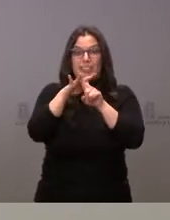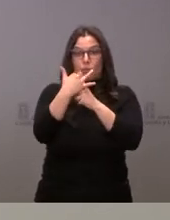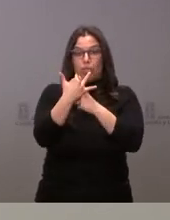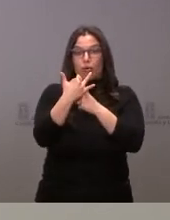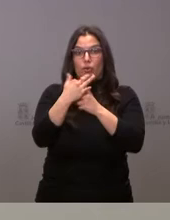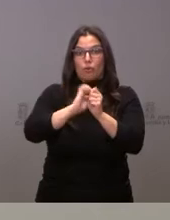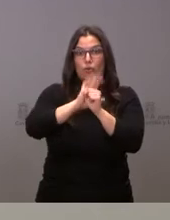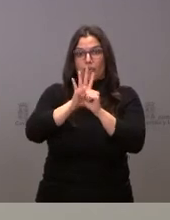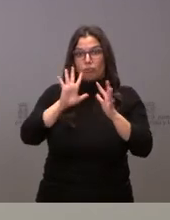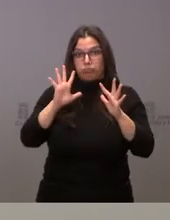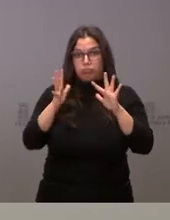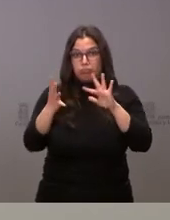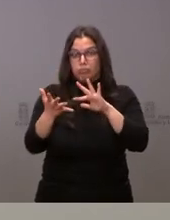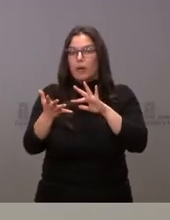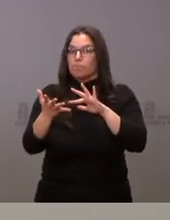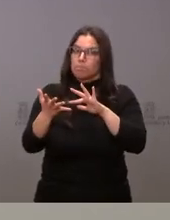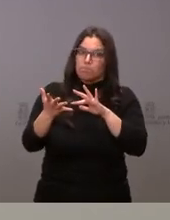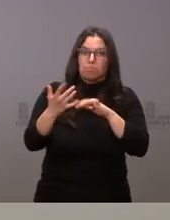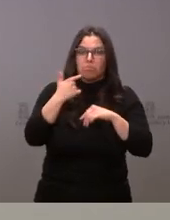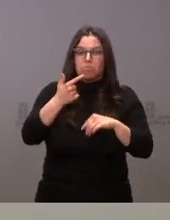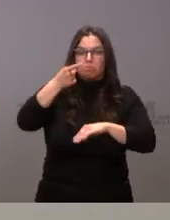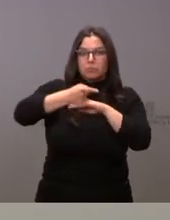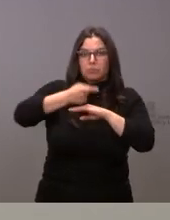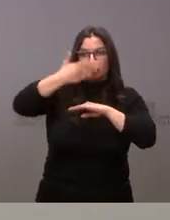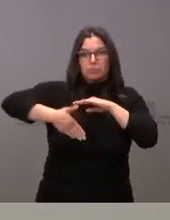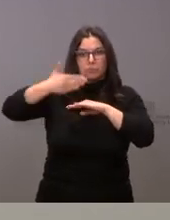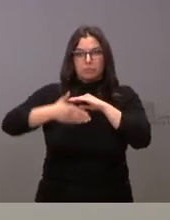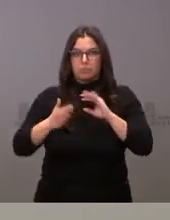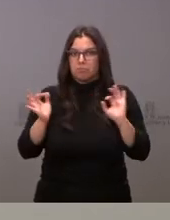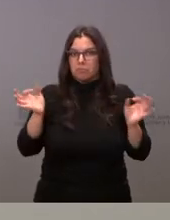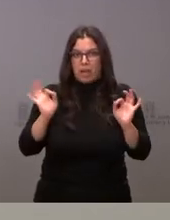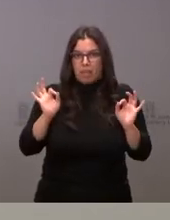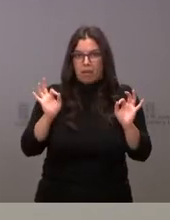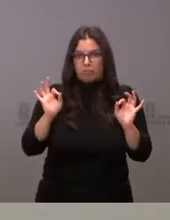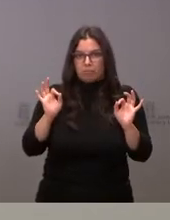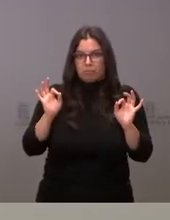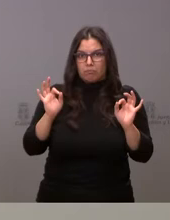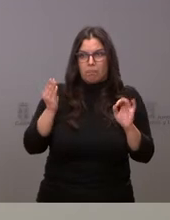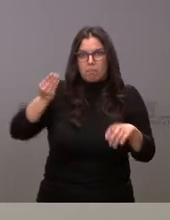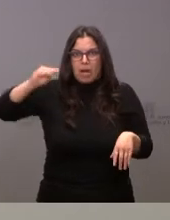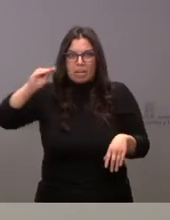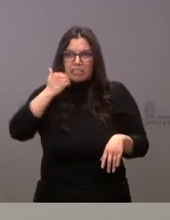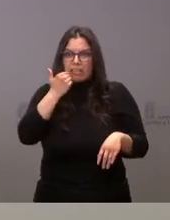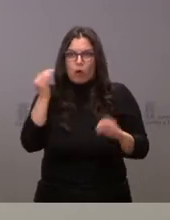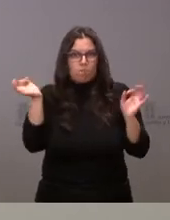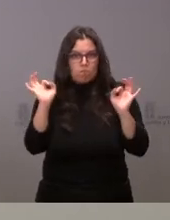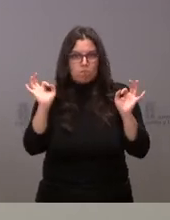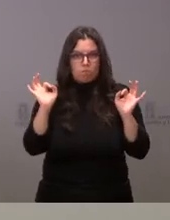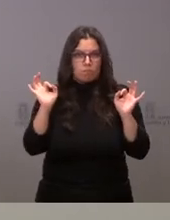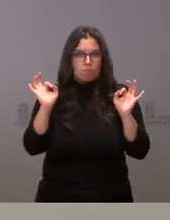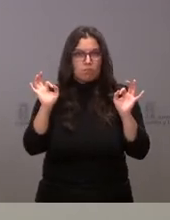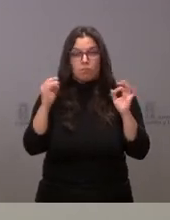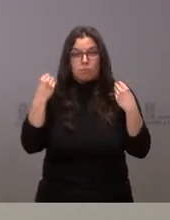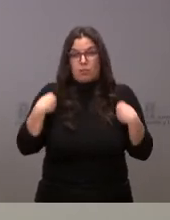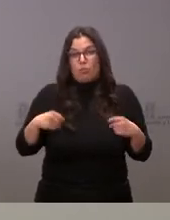epidemiológica, establecer ninguna medida de restricción adicional o añadida en Castilla y León a las que